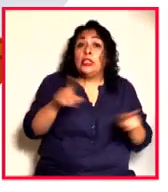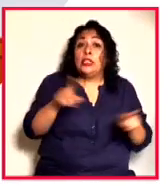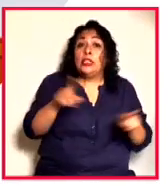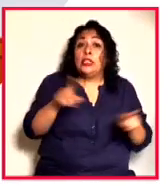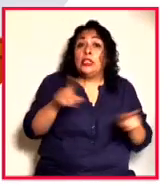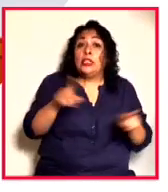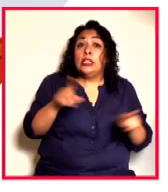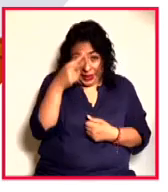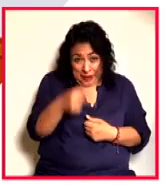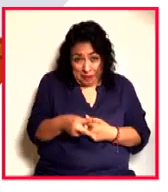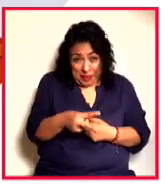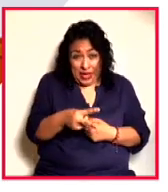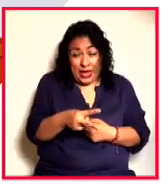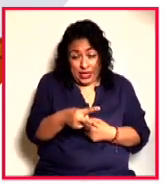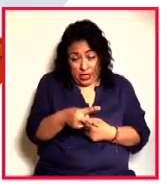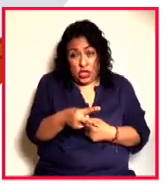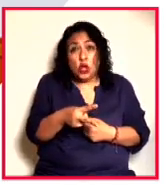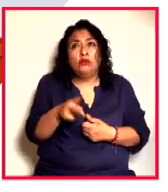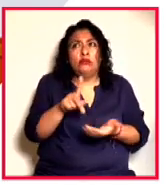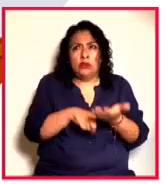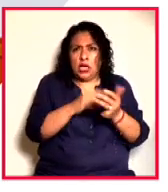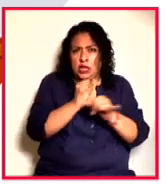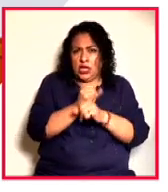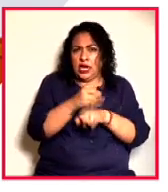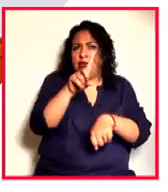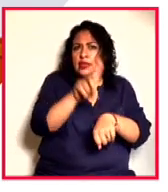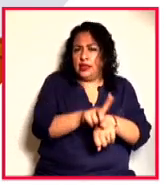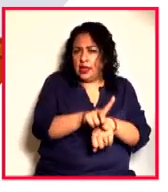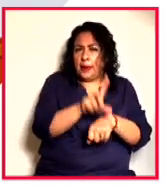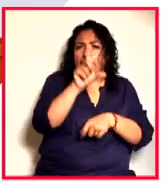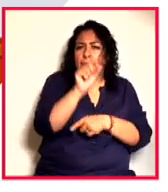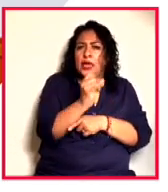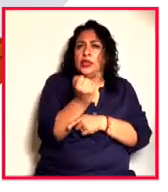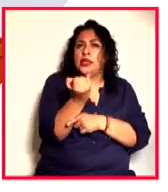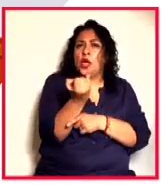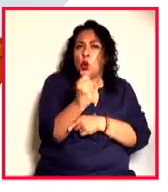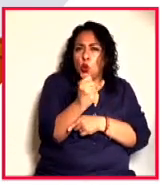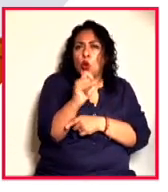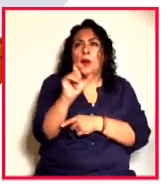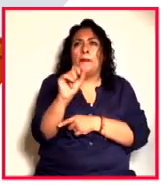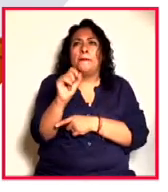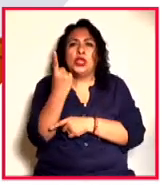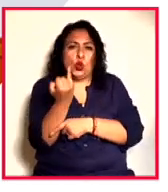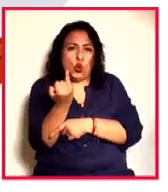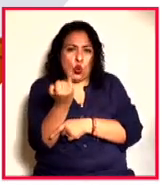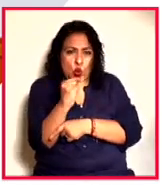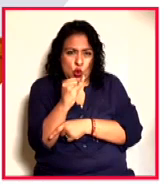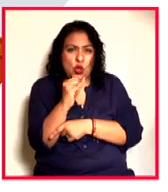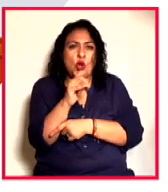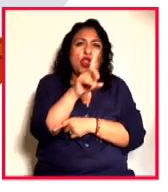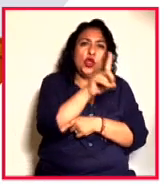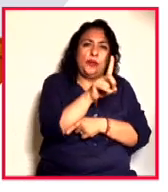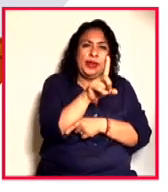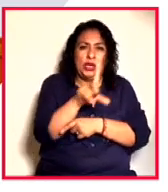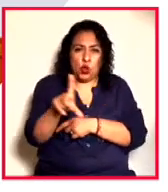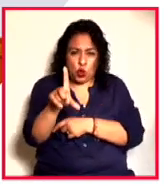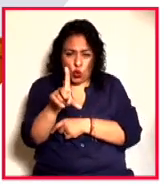estará en línea el día 20 de junio y 21 de junio, que es domingo y lunes.